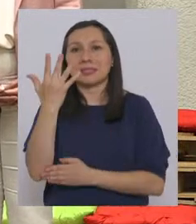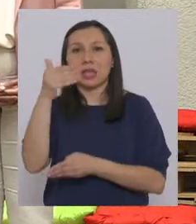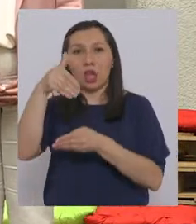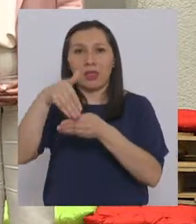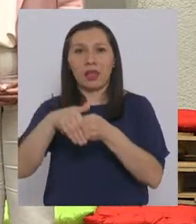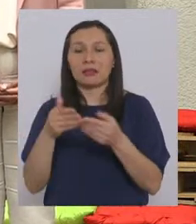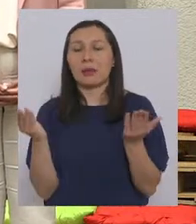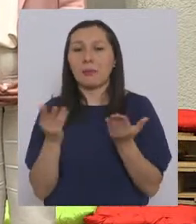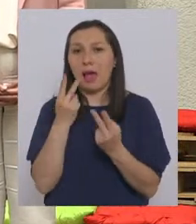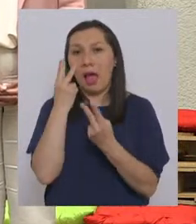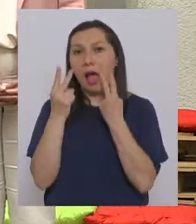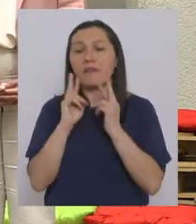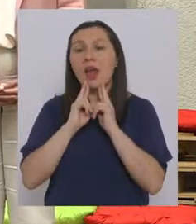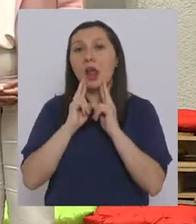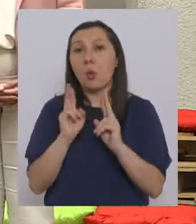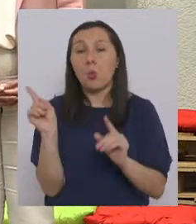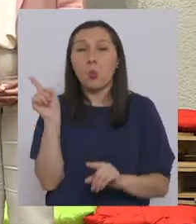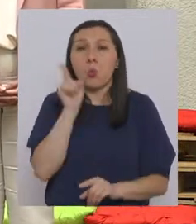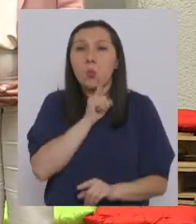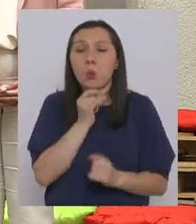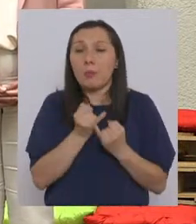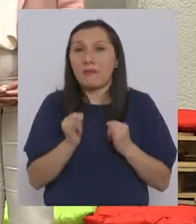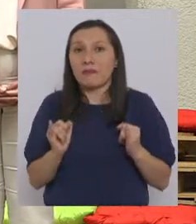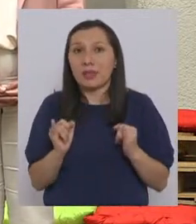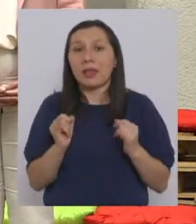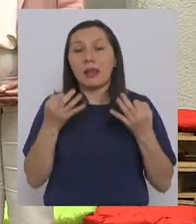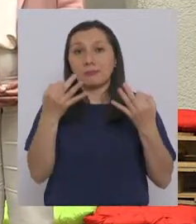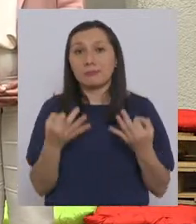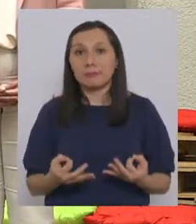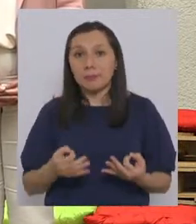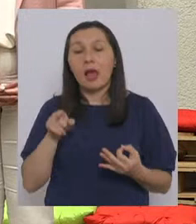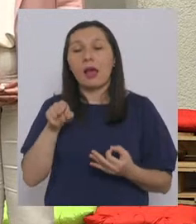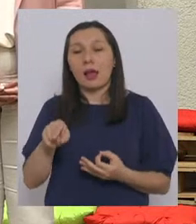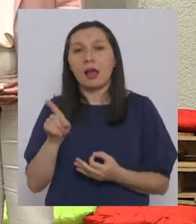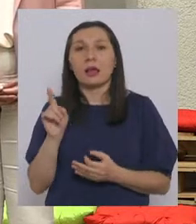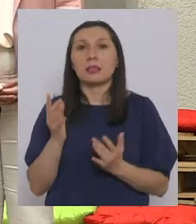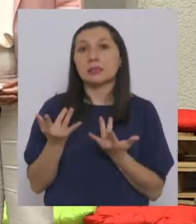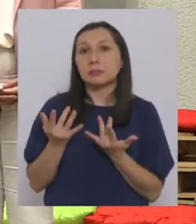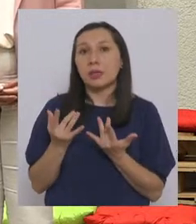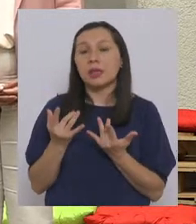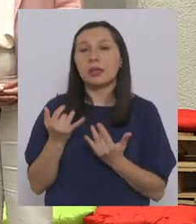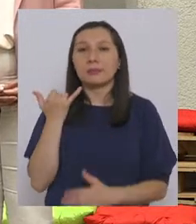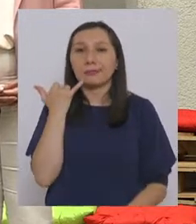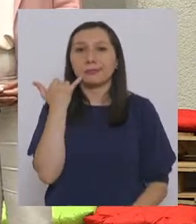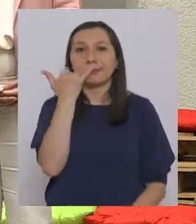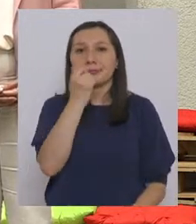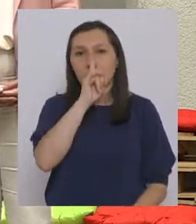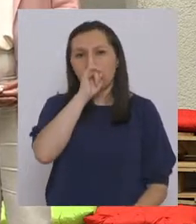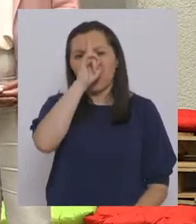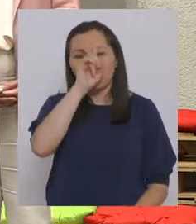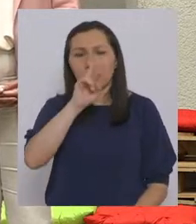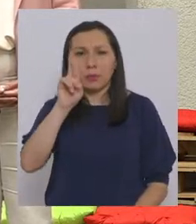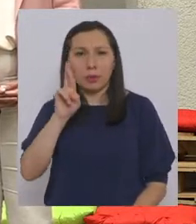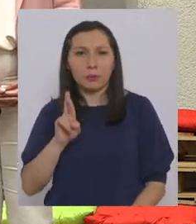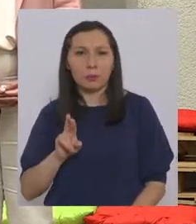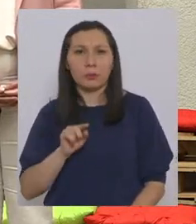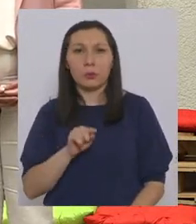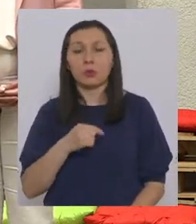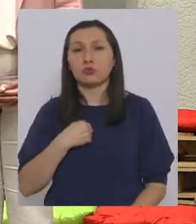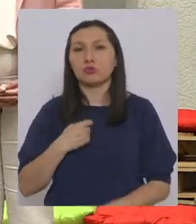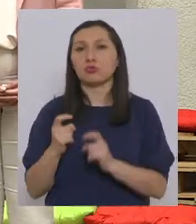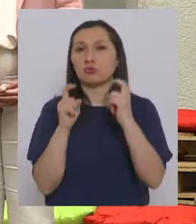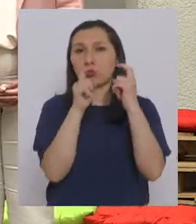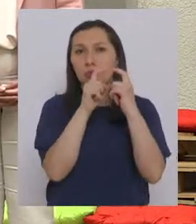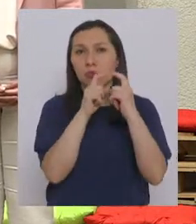tarde para que veamos los resultados finales y a continuación de eso es donde se espera ese llamado tradicional republicano. Yo me he